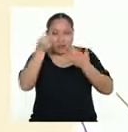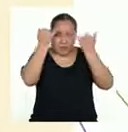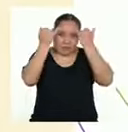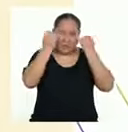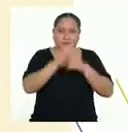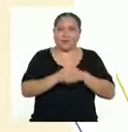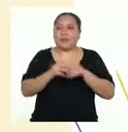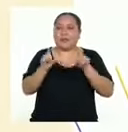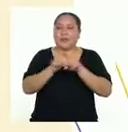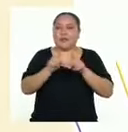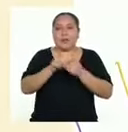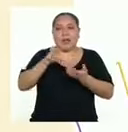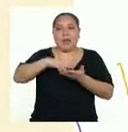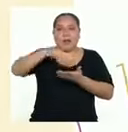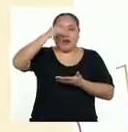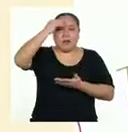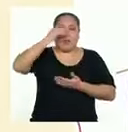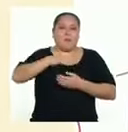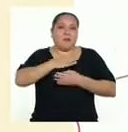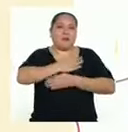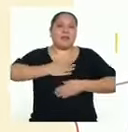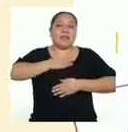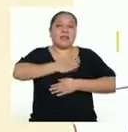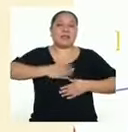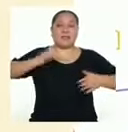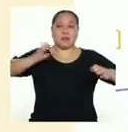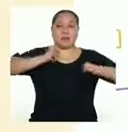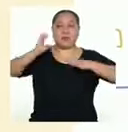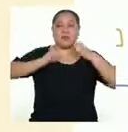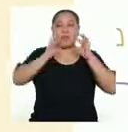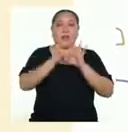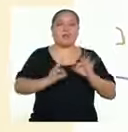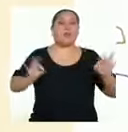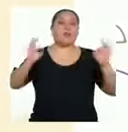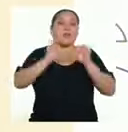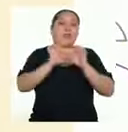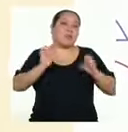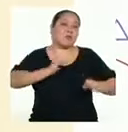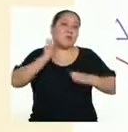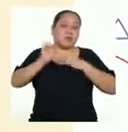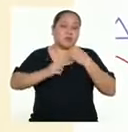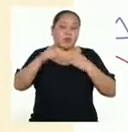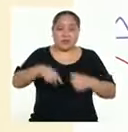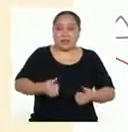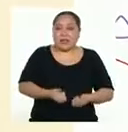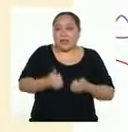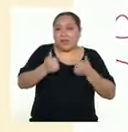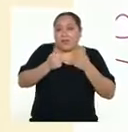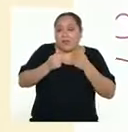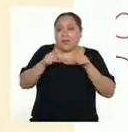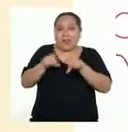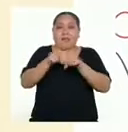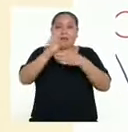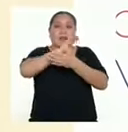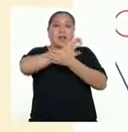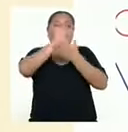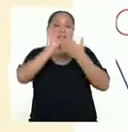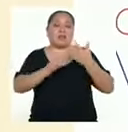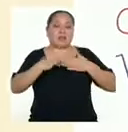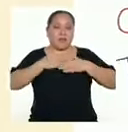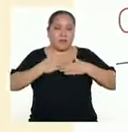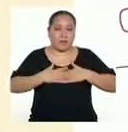hemos aprendido un poco más respecto al bienestar emocional, la importancia de las emociones en nuestra vida y las características